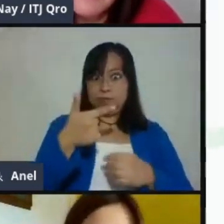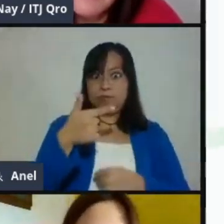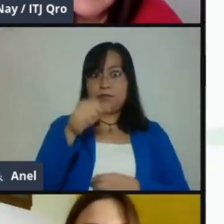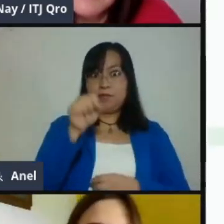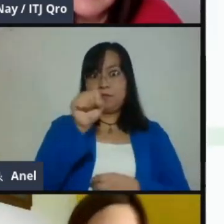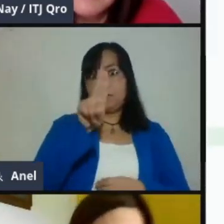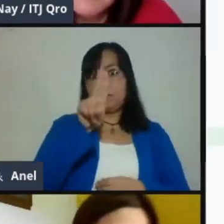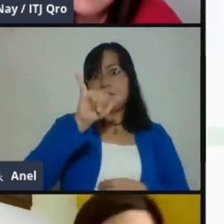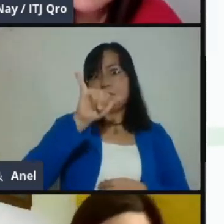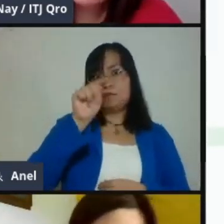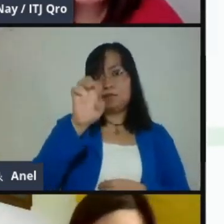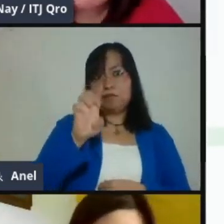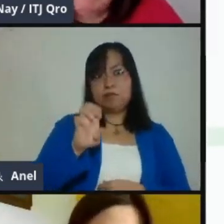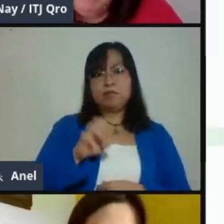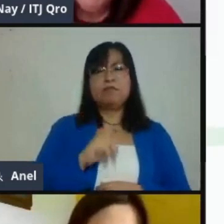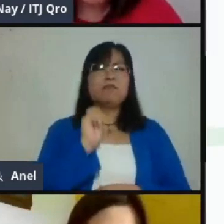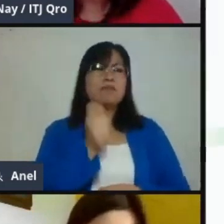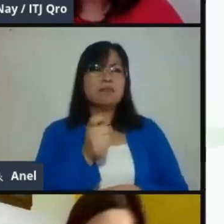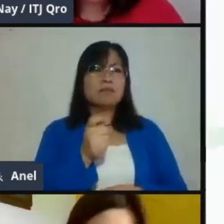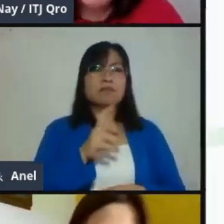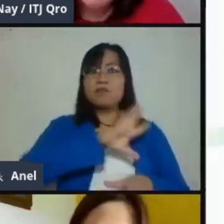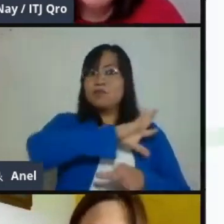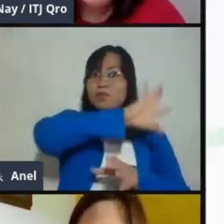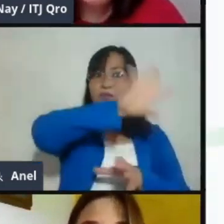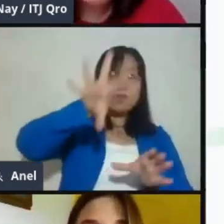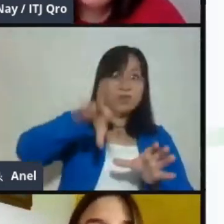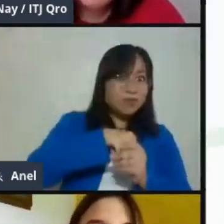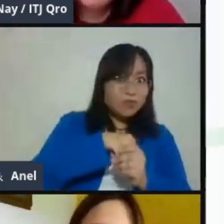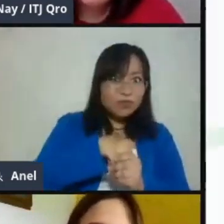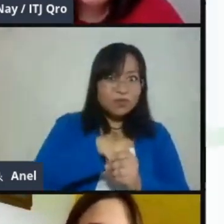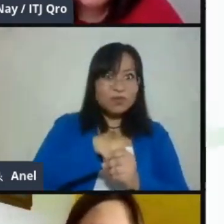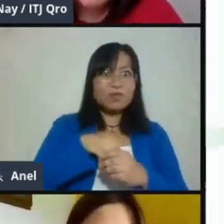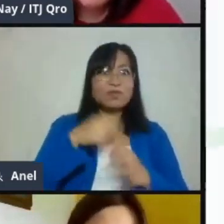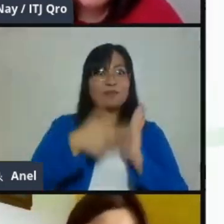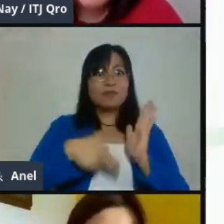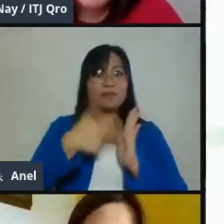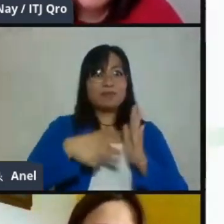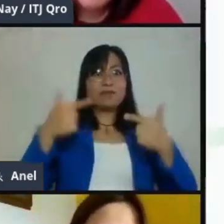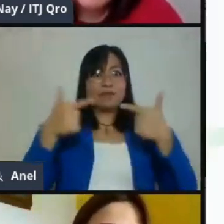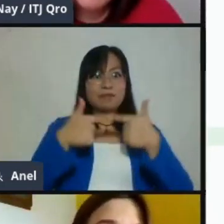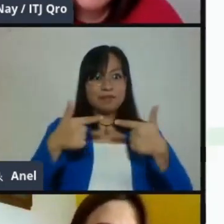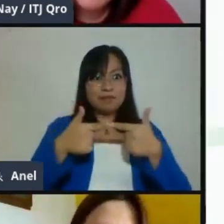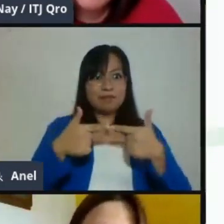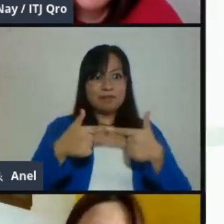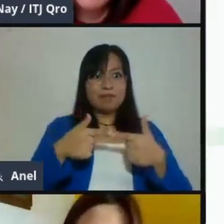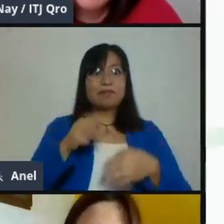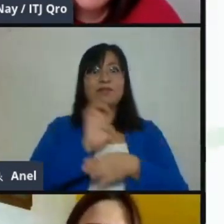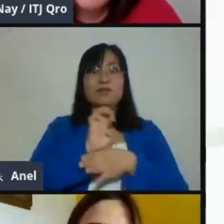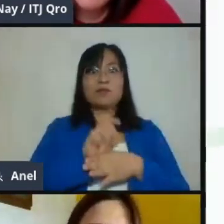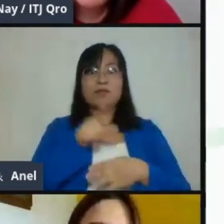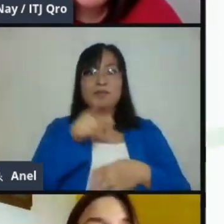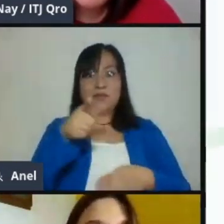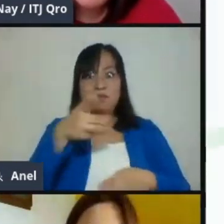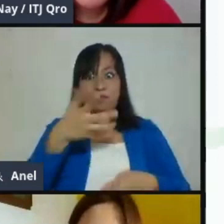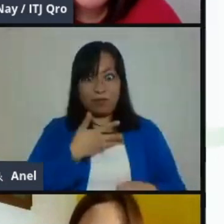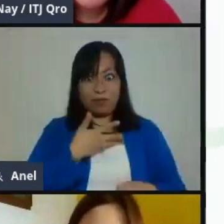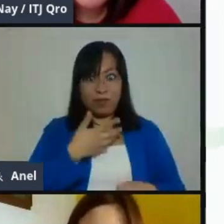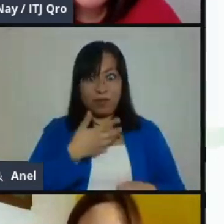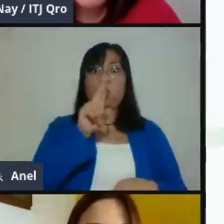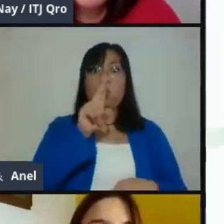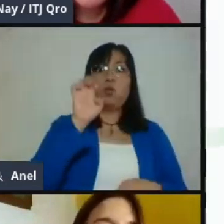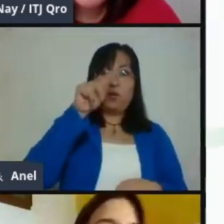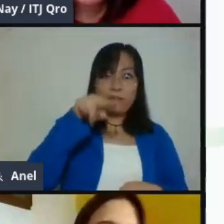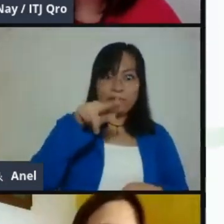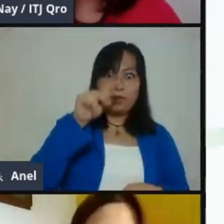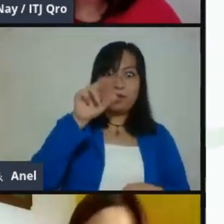compone de todas las herramientas que estamos mencionando. Entonces, si ustedes tienen una cuenta de G Suite para educación, ustedes tienen acceso a